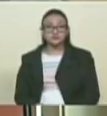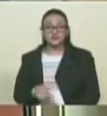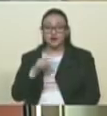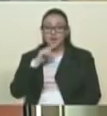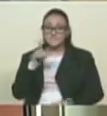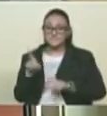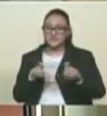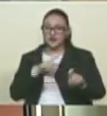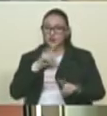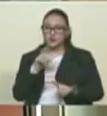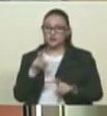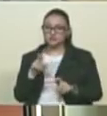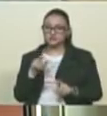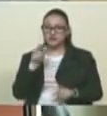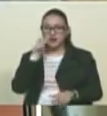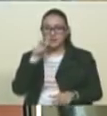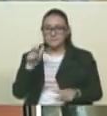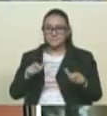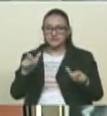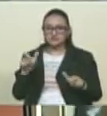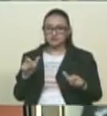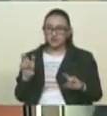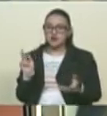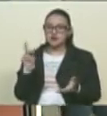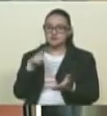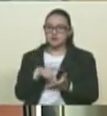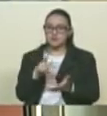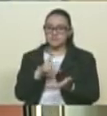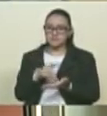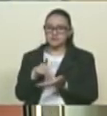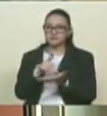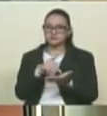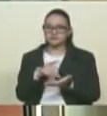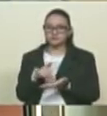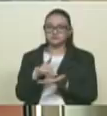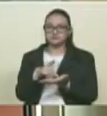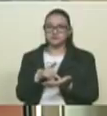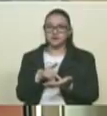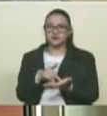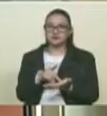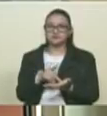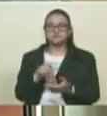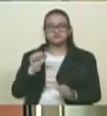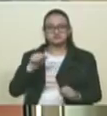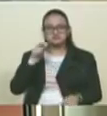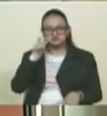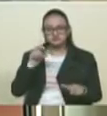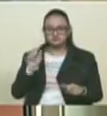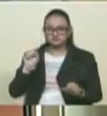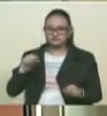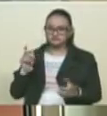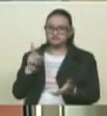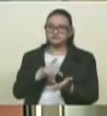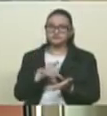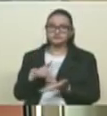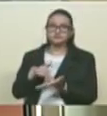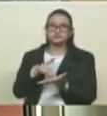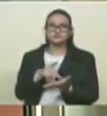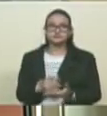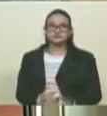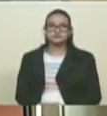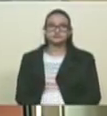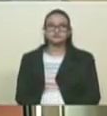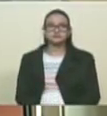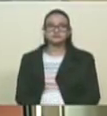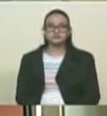le hicieron a las personas que concurrieron, de una manera muy precaria, muy escasa, pero que concurrieron algunas personas. Pues